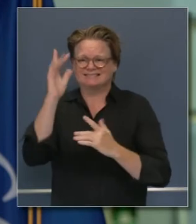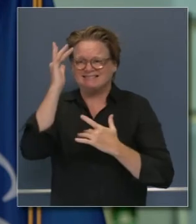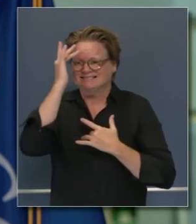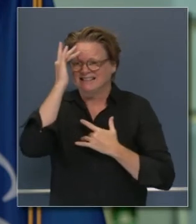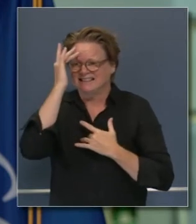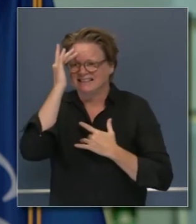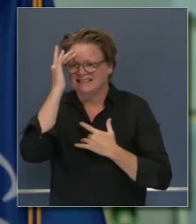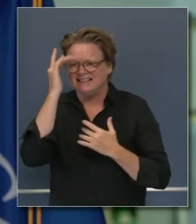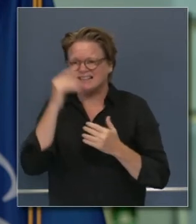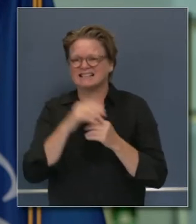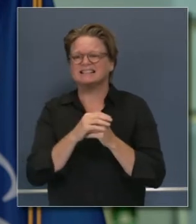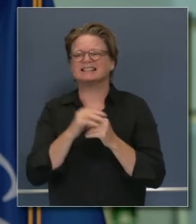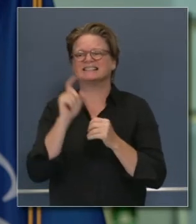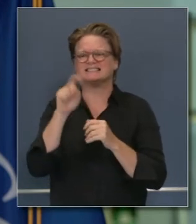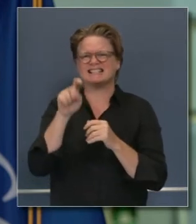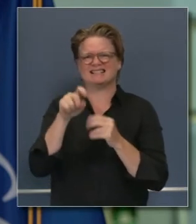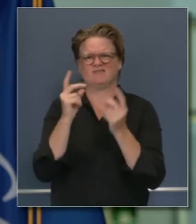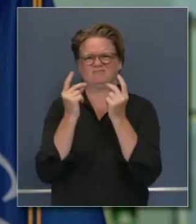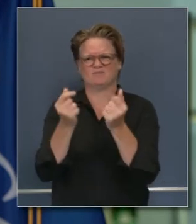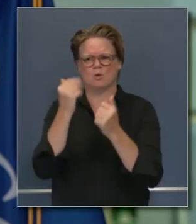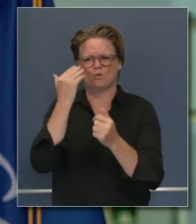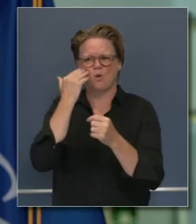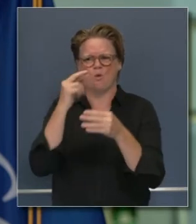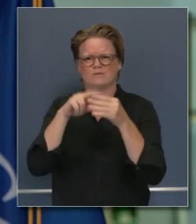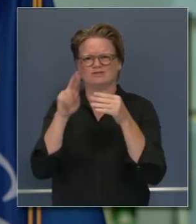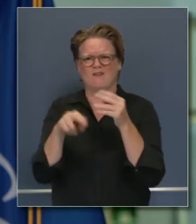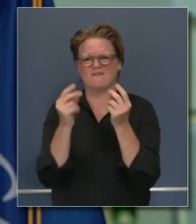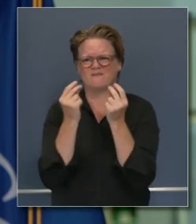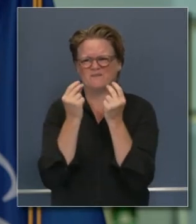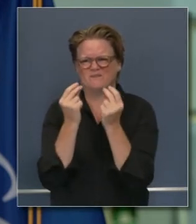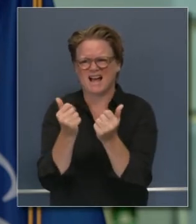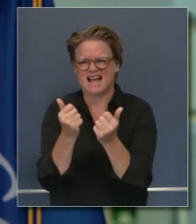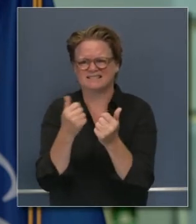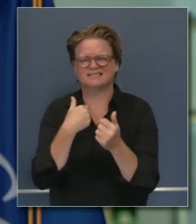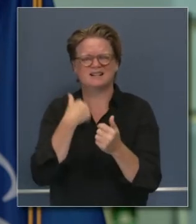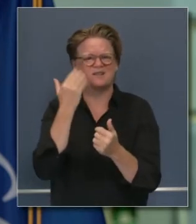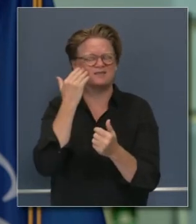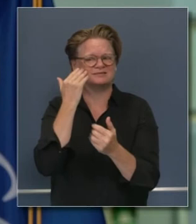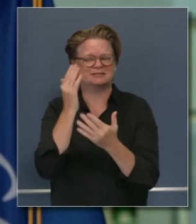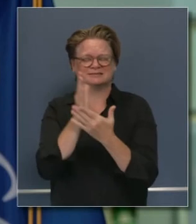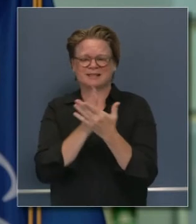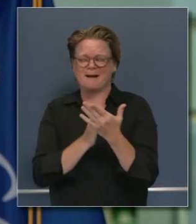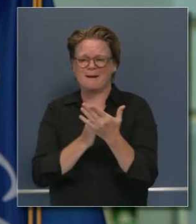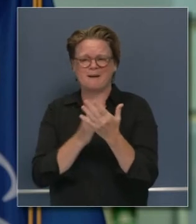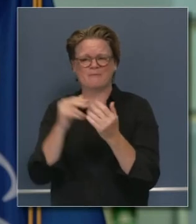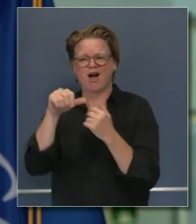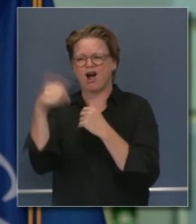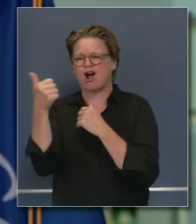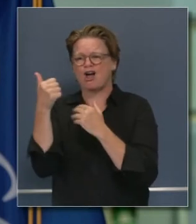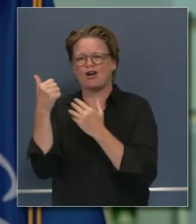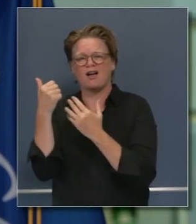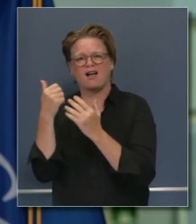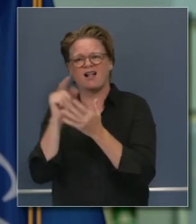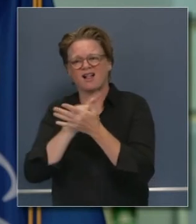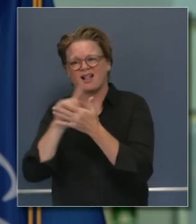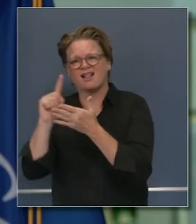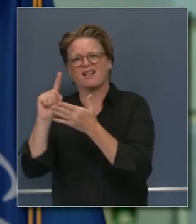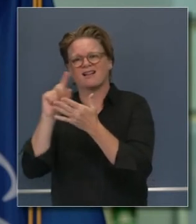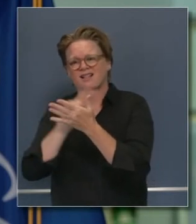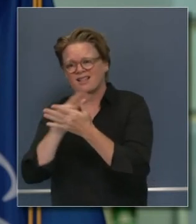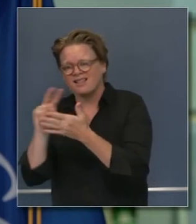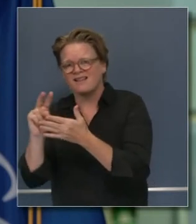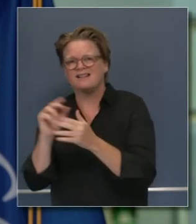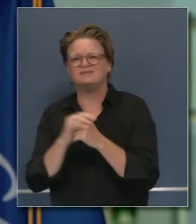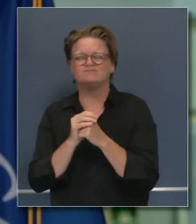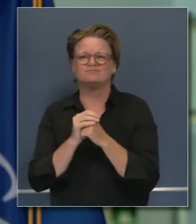queremos saber inmediatamente eso todavía se puede lograr pero cuando estábamos experimentando el resultado más